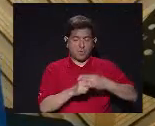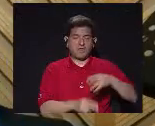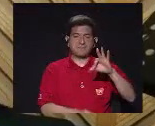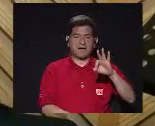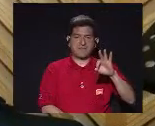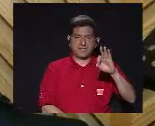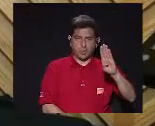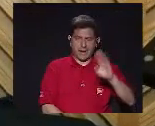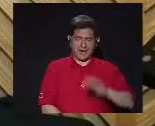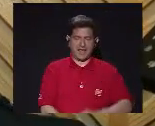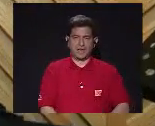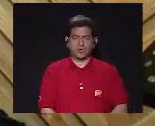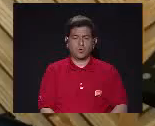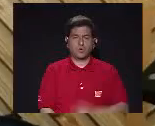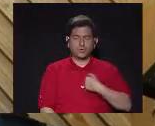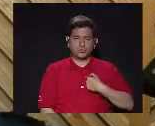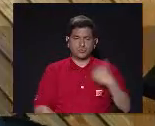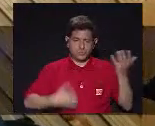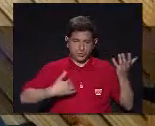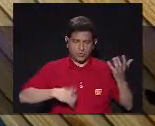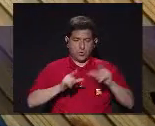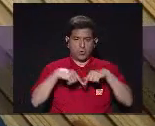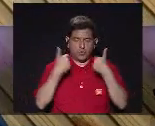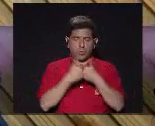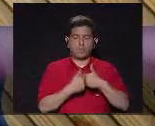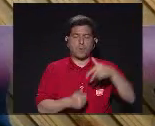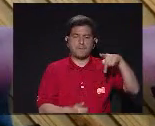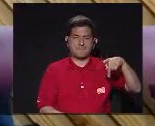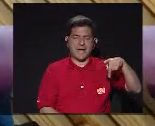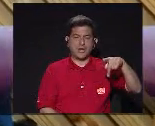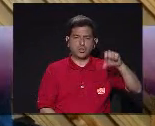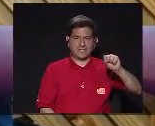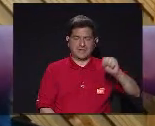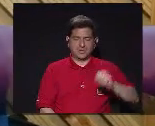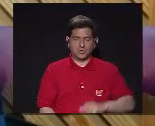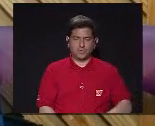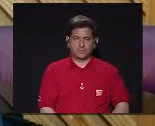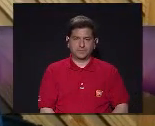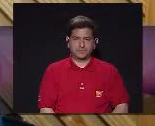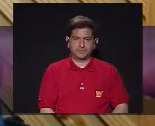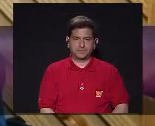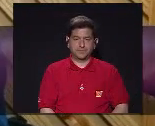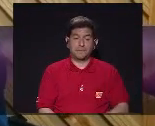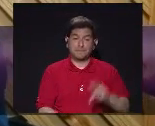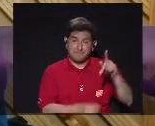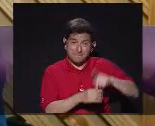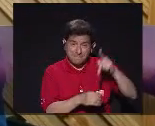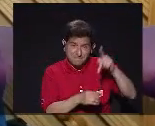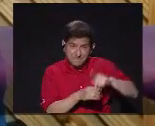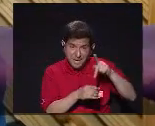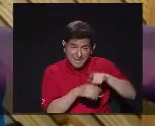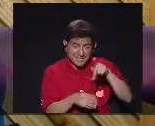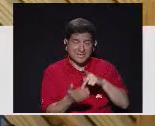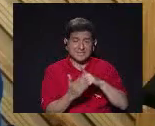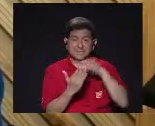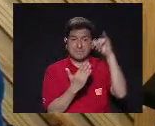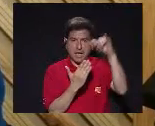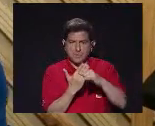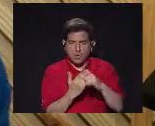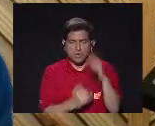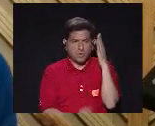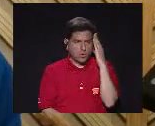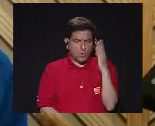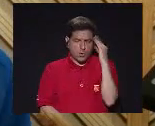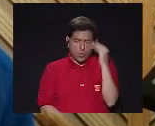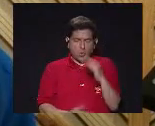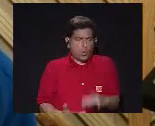Mi nombre es Fabricio Barquero Soy guitarrista Del grupo Palo Santo El participar De